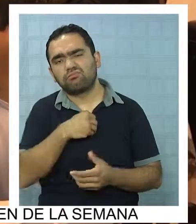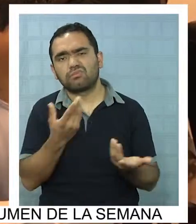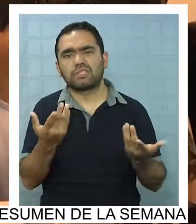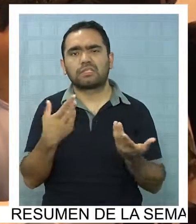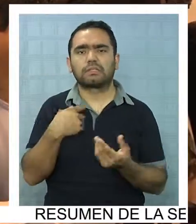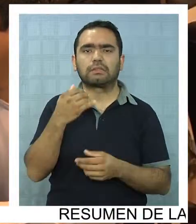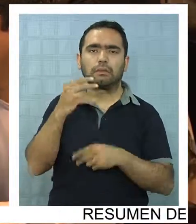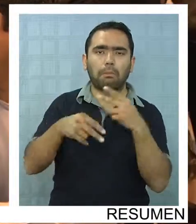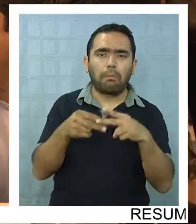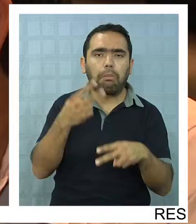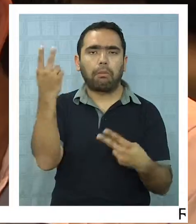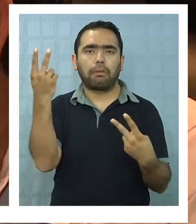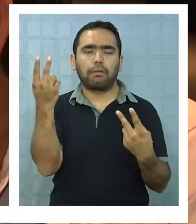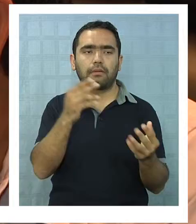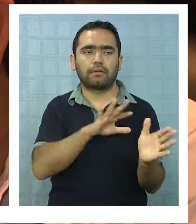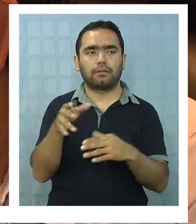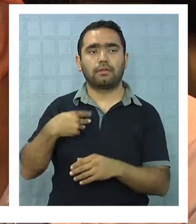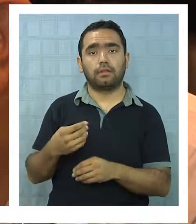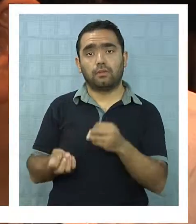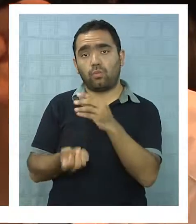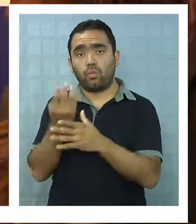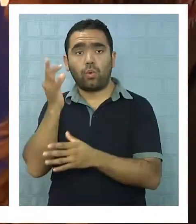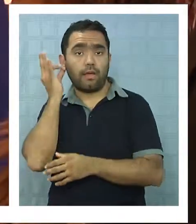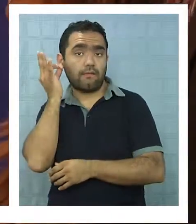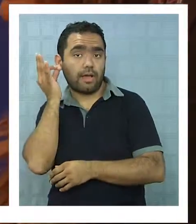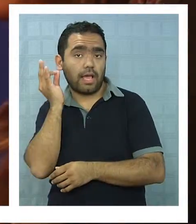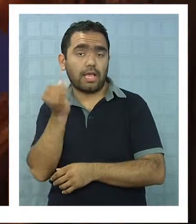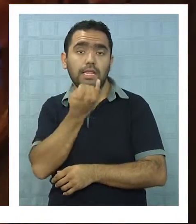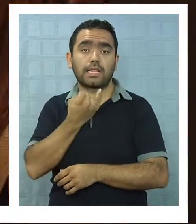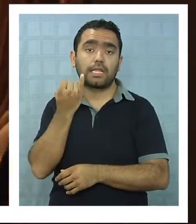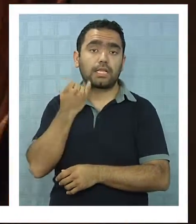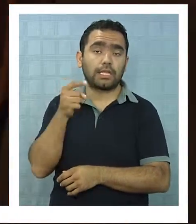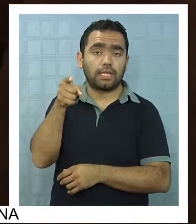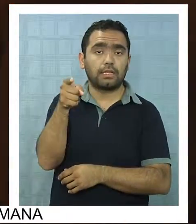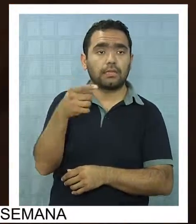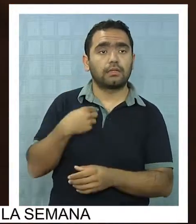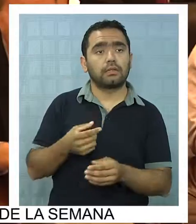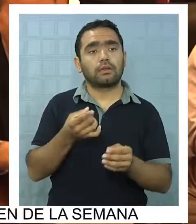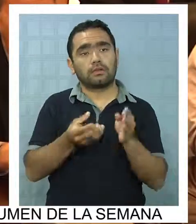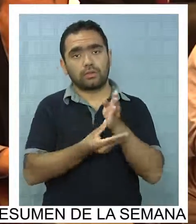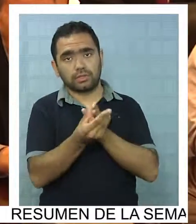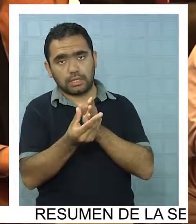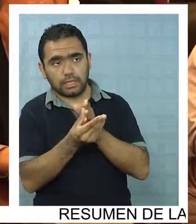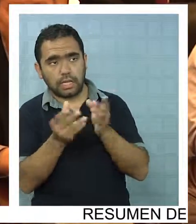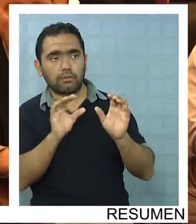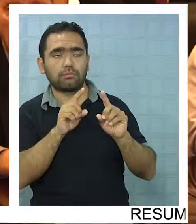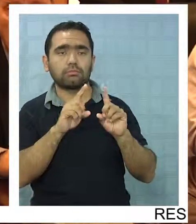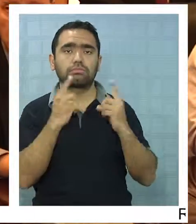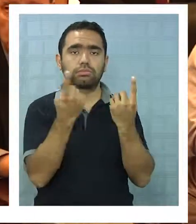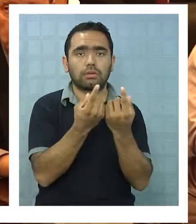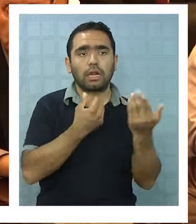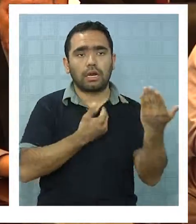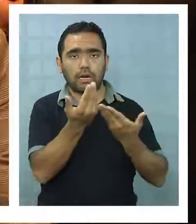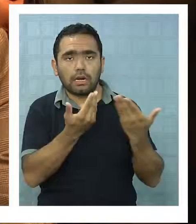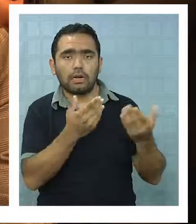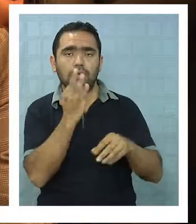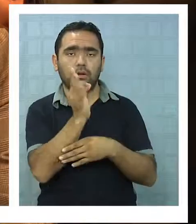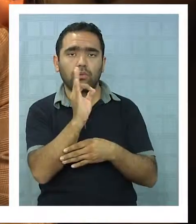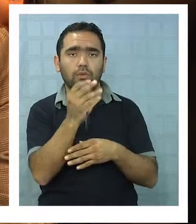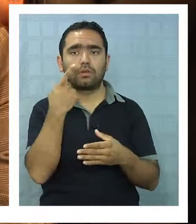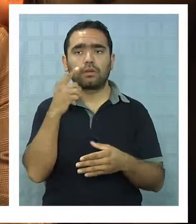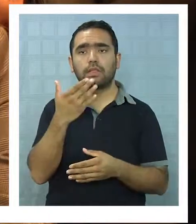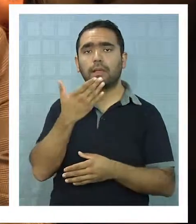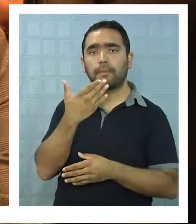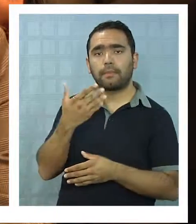huelga. Por el momento la nueva intendenta ha mantenido reuniones con los consejeros regionales y los representantes de partidos políticos.